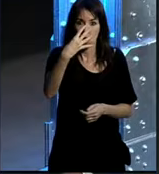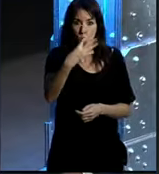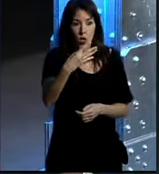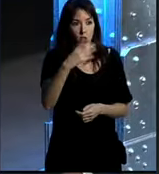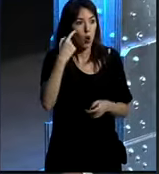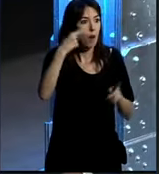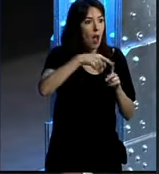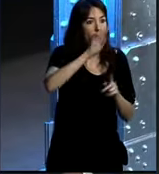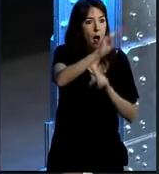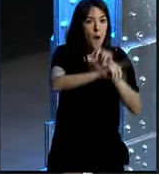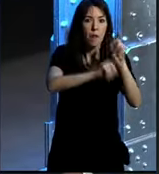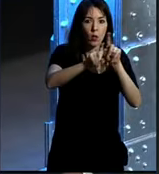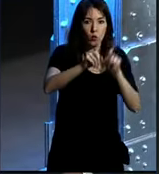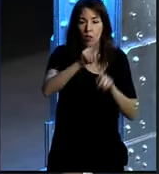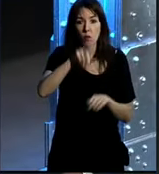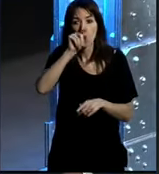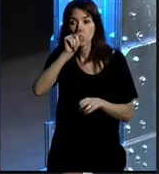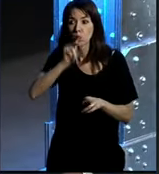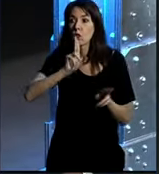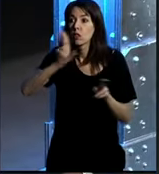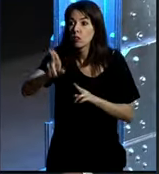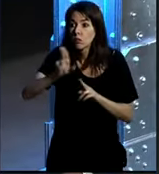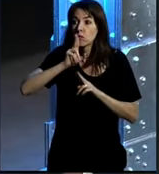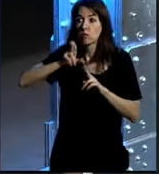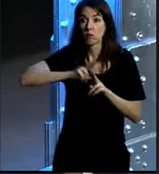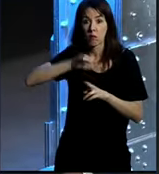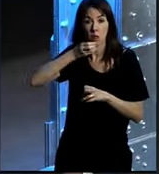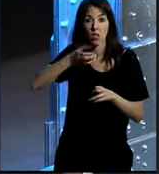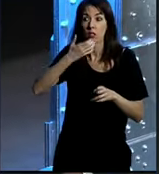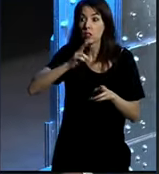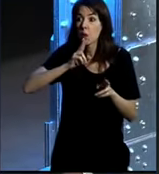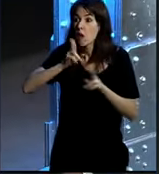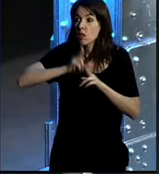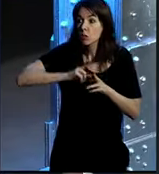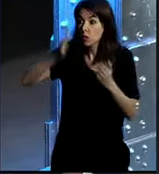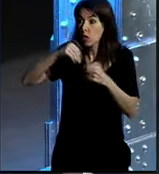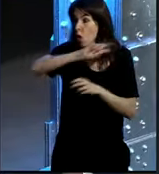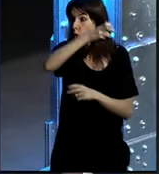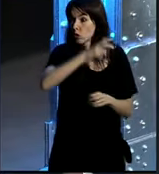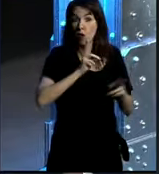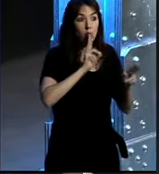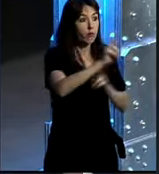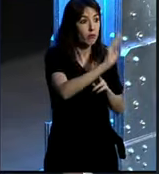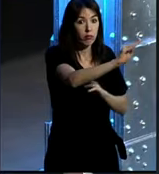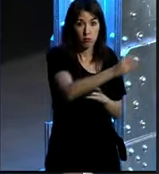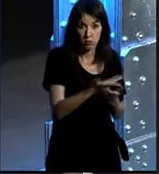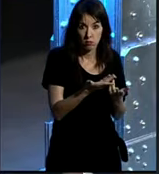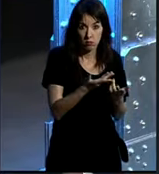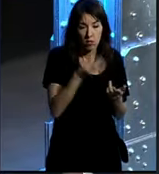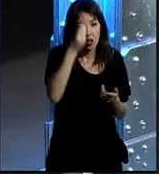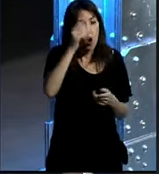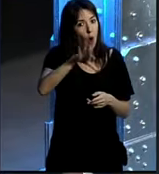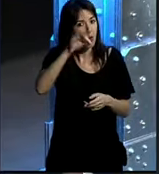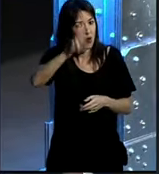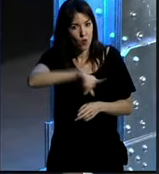para preguntar algo te ponen un tuit y si estás bien y si no buscan a otro y fuera entonces yo creo que no estar no es una